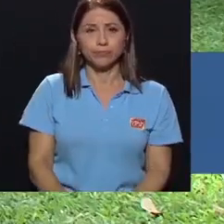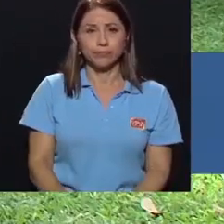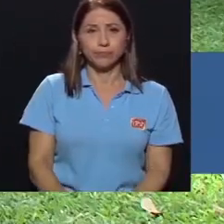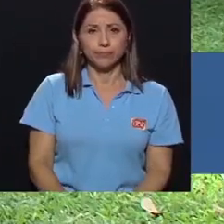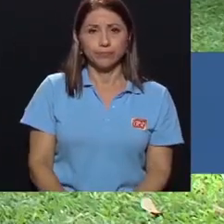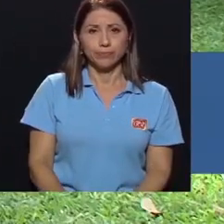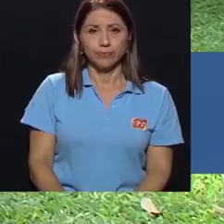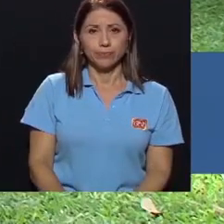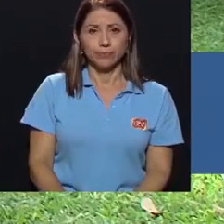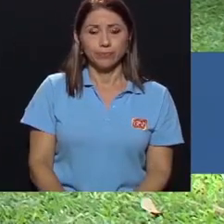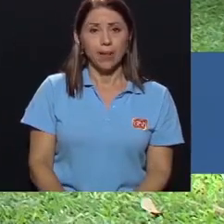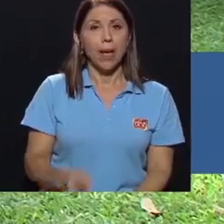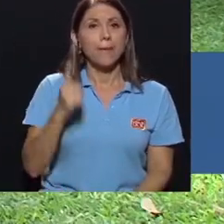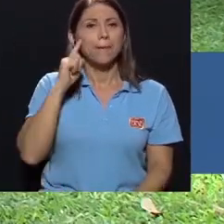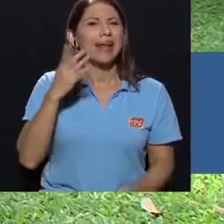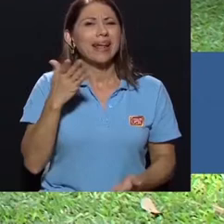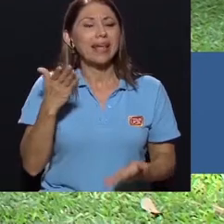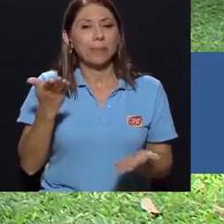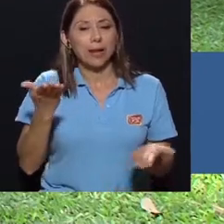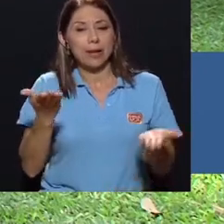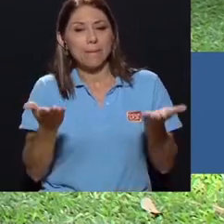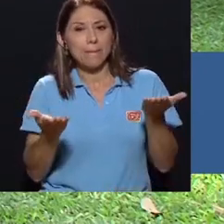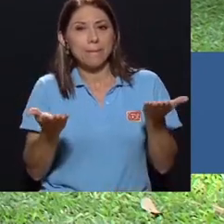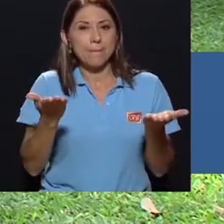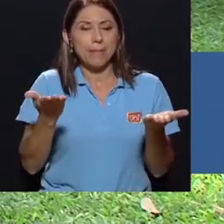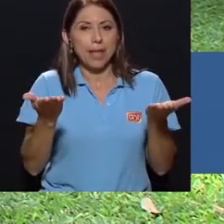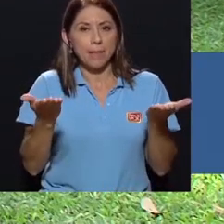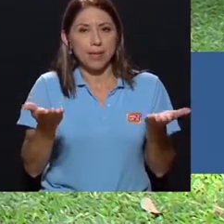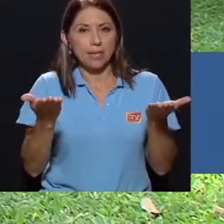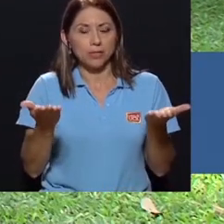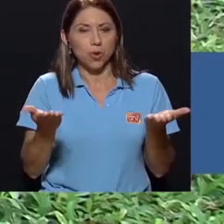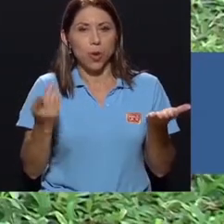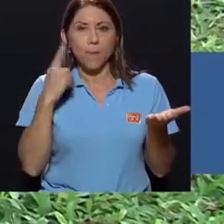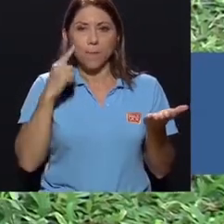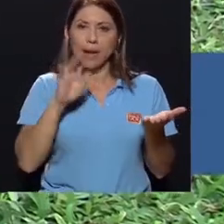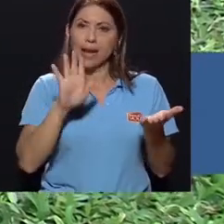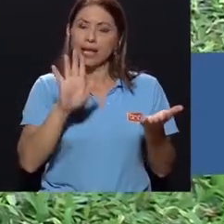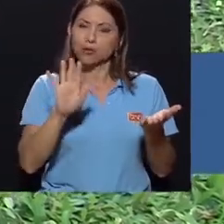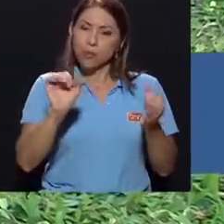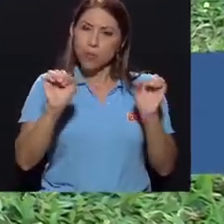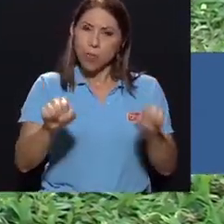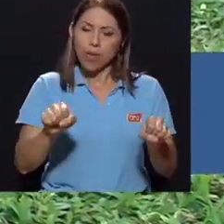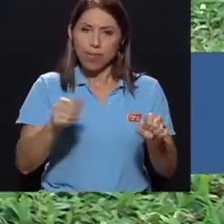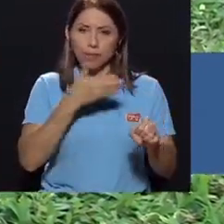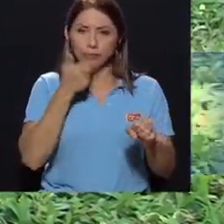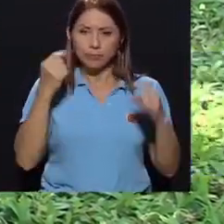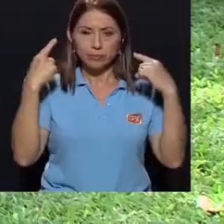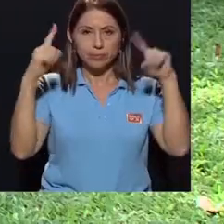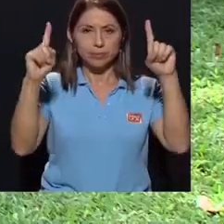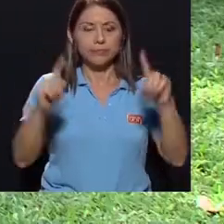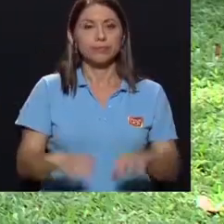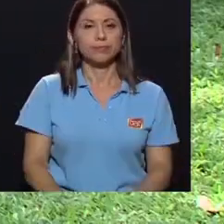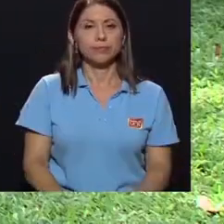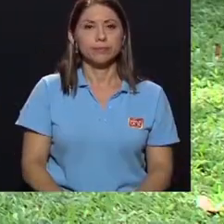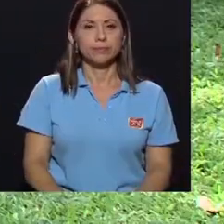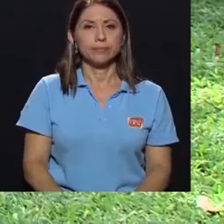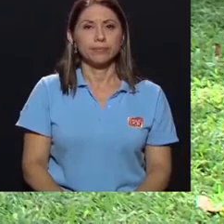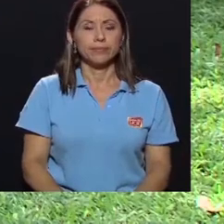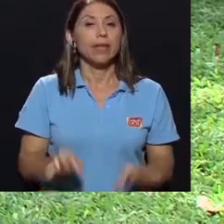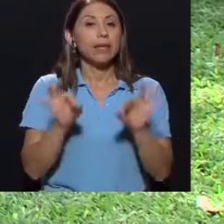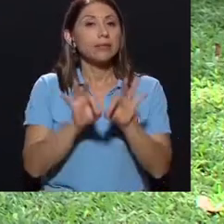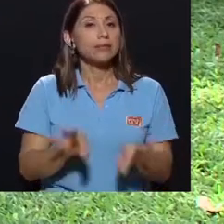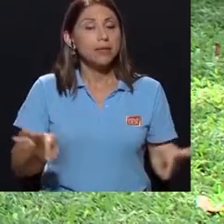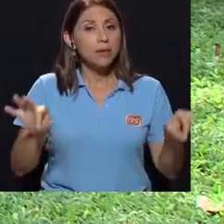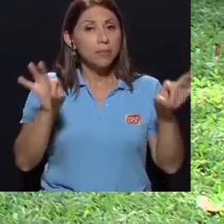con el fin de hacer un contrapeso y que sea más estable su ejecución. Es importante